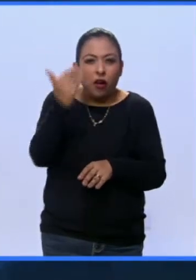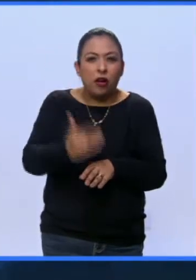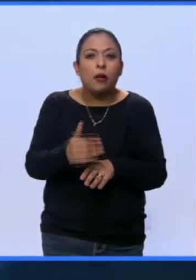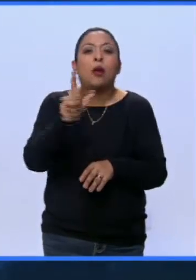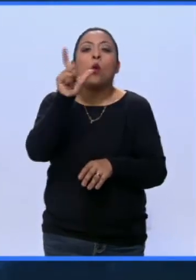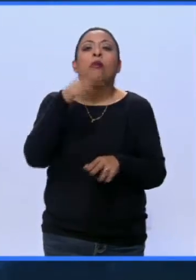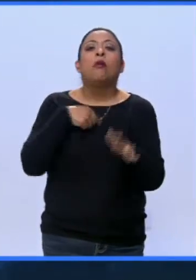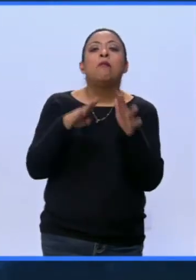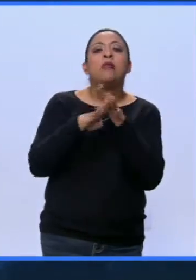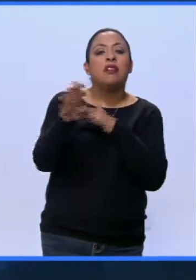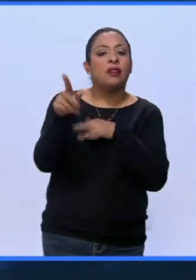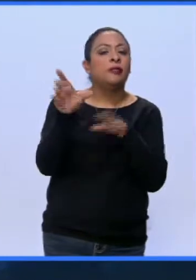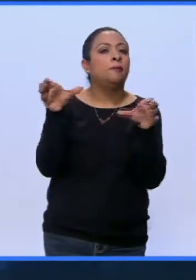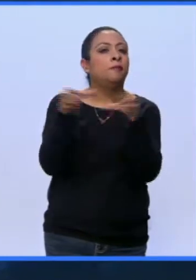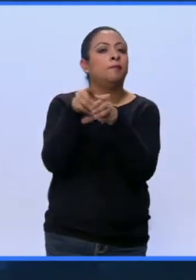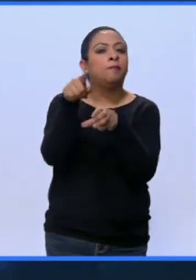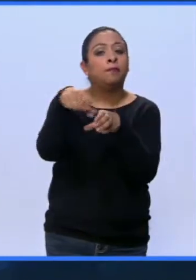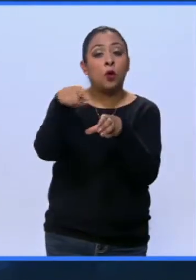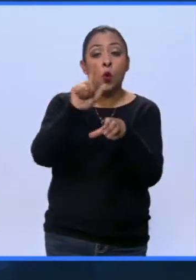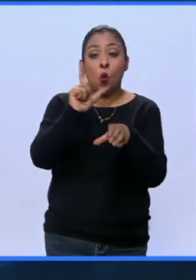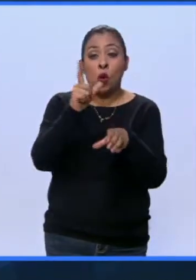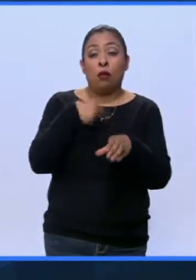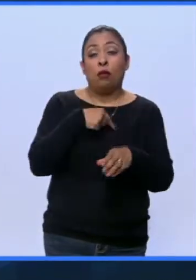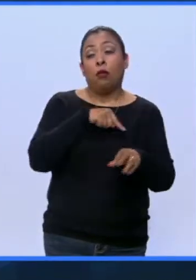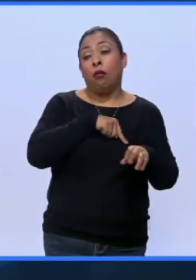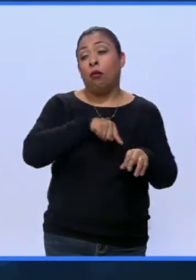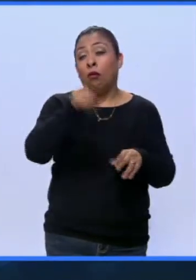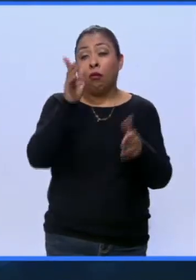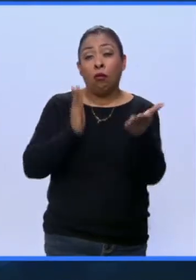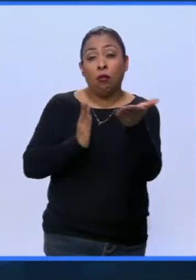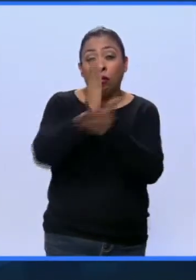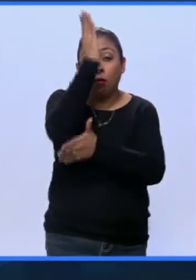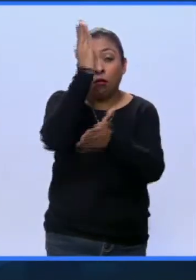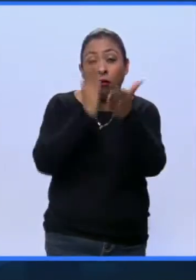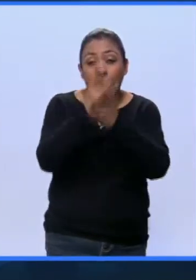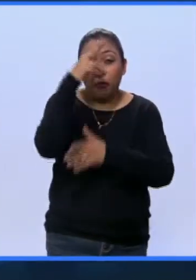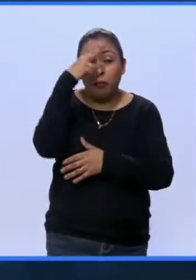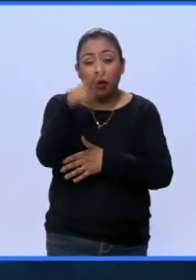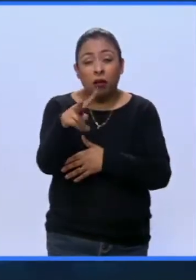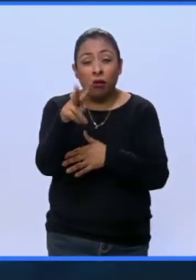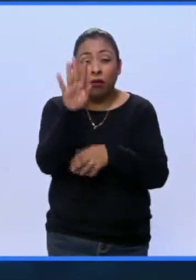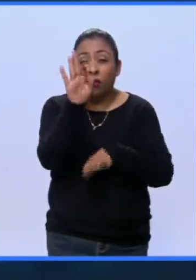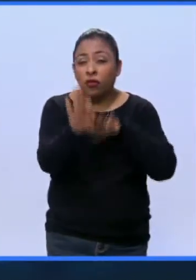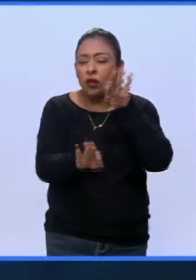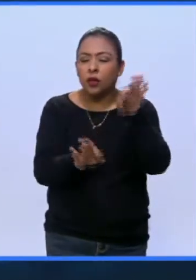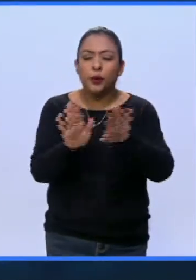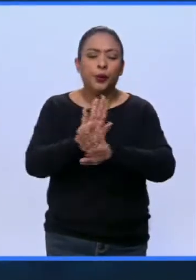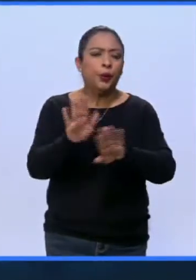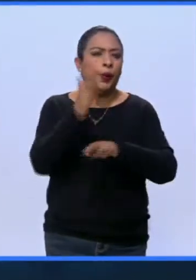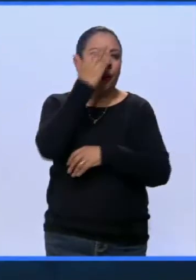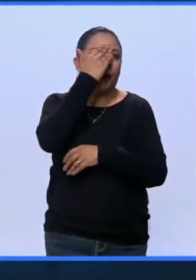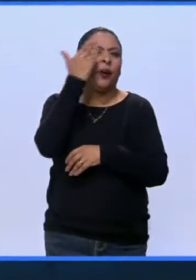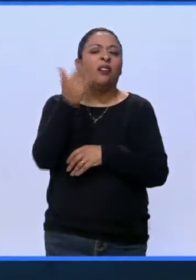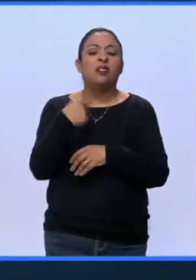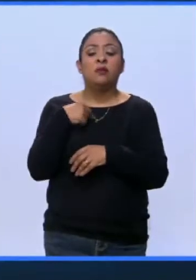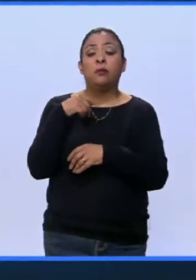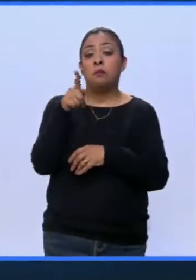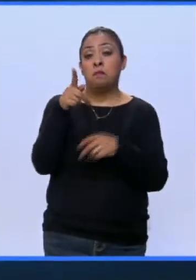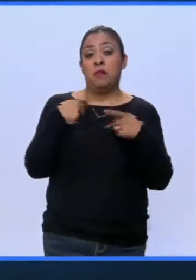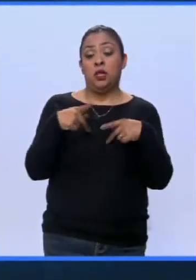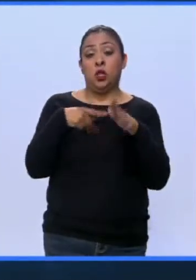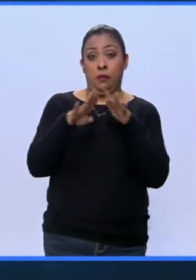migrantes, en su cruce a través de México. El trato que los migrantes recibían, ¿por qué los migrantes